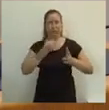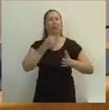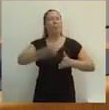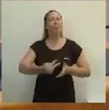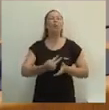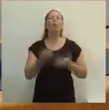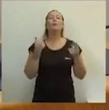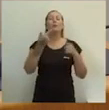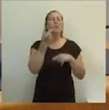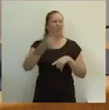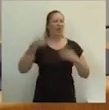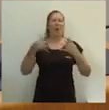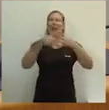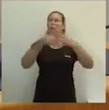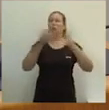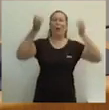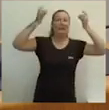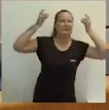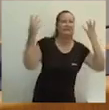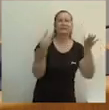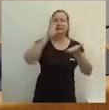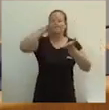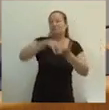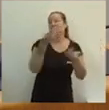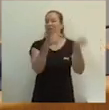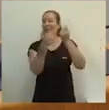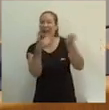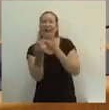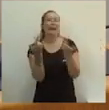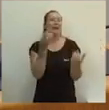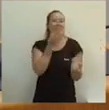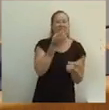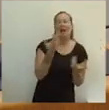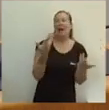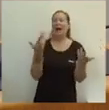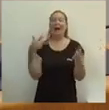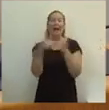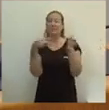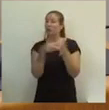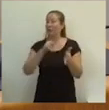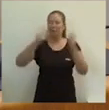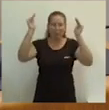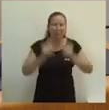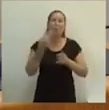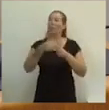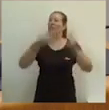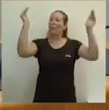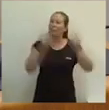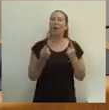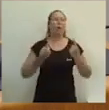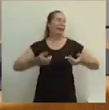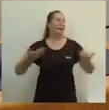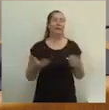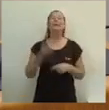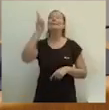estructuras inútiles, chiringuitos y enchufados y menos políticos. También le escuché decir,